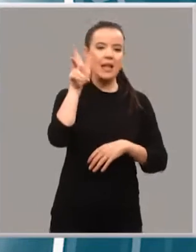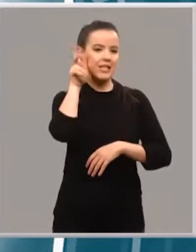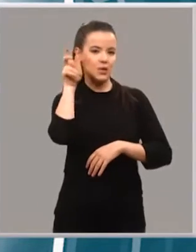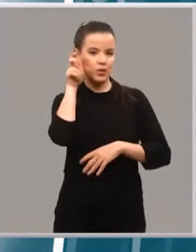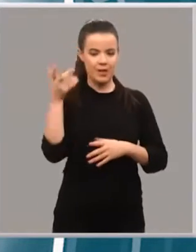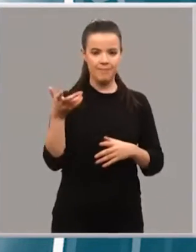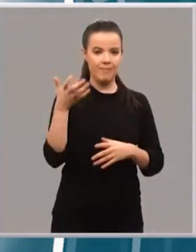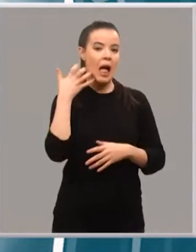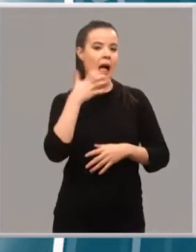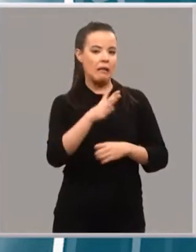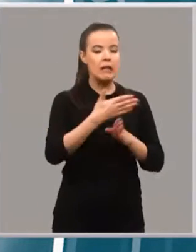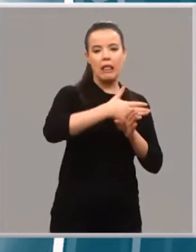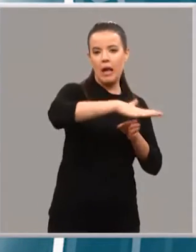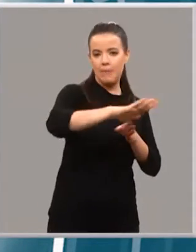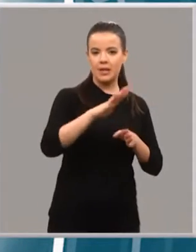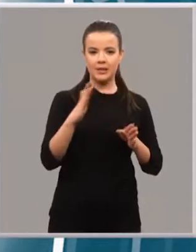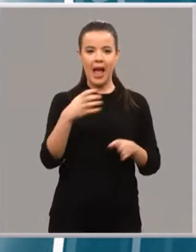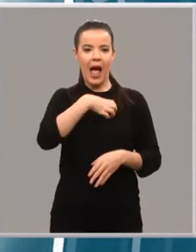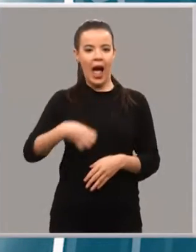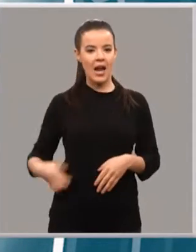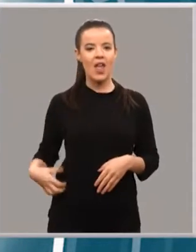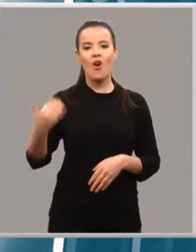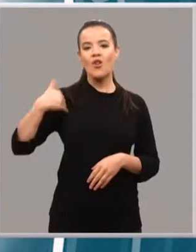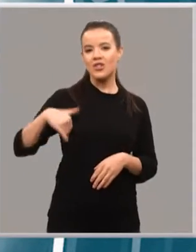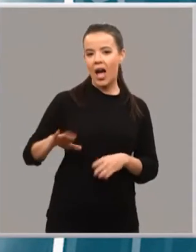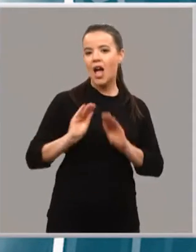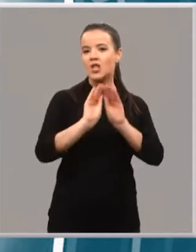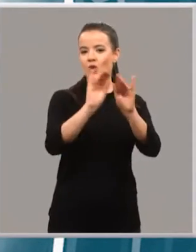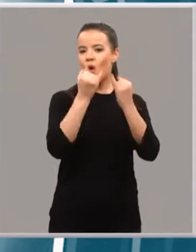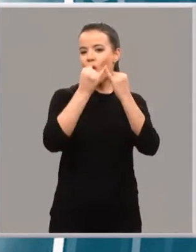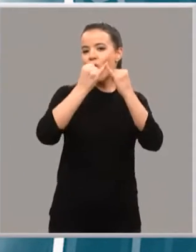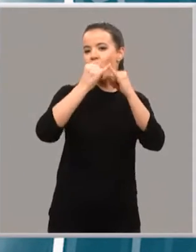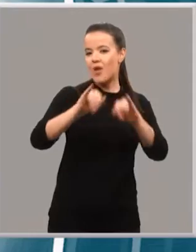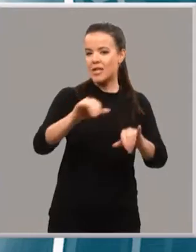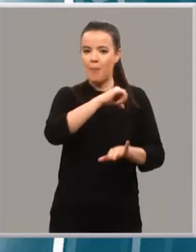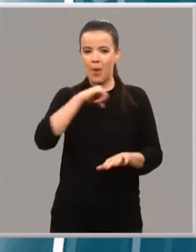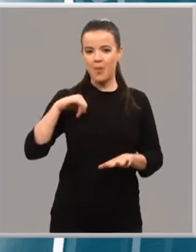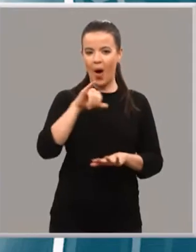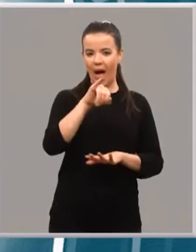margen, Arnedo puede presumir ya de tener su propia fiesta de interés turístico nacional.